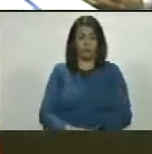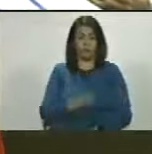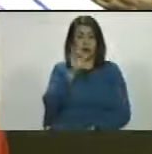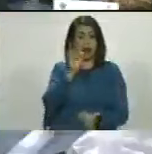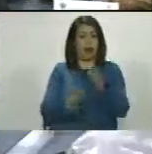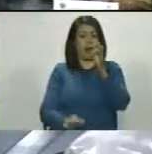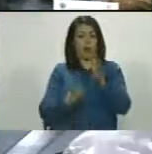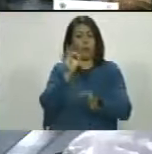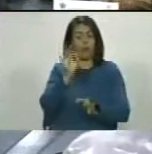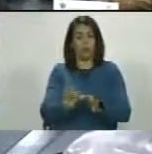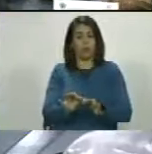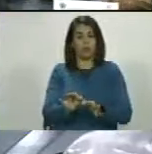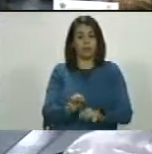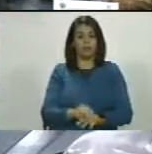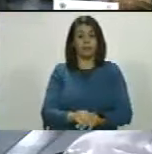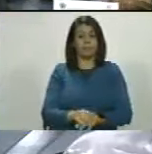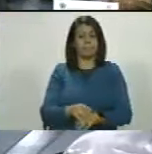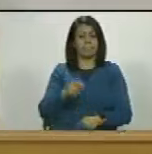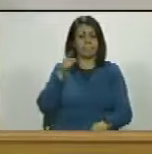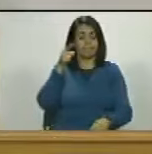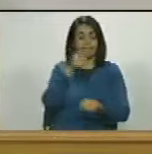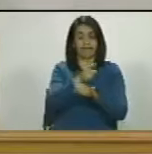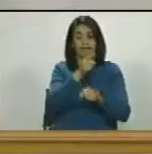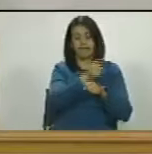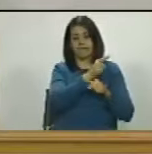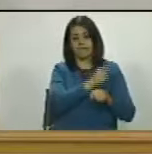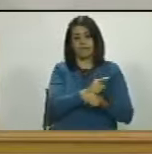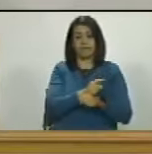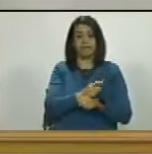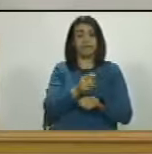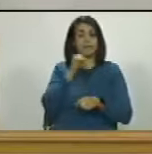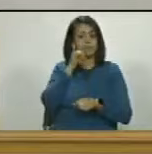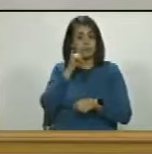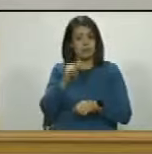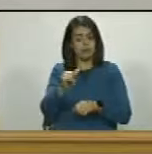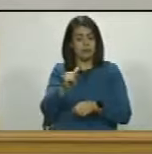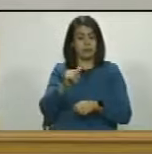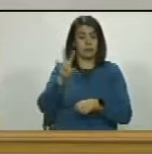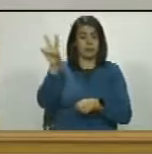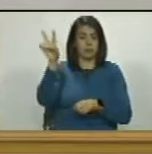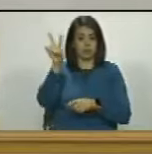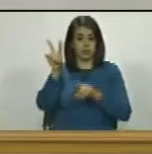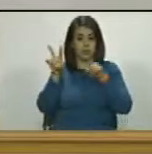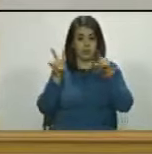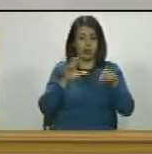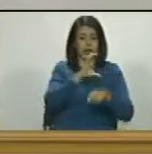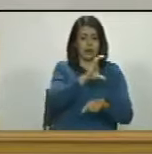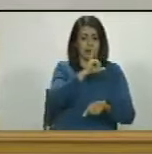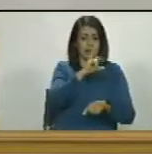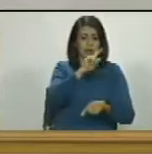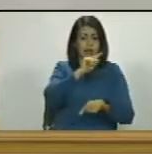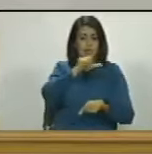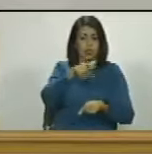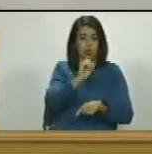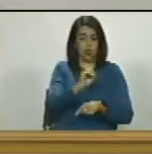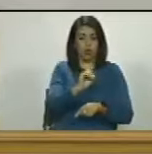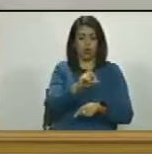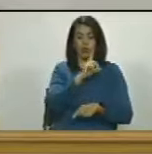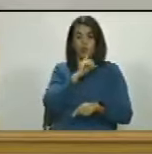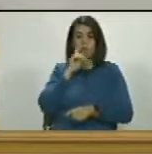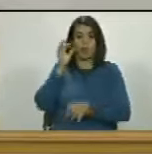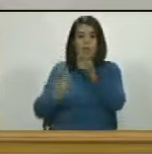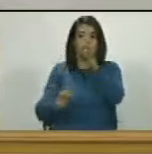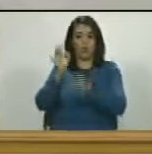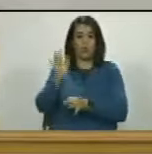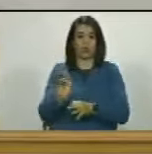abogado de quienes demandaban a Cidgo y a Venezuela al abogado de Cristalex lo nombró